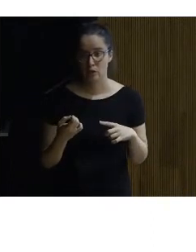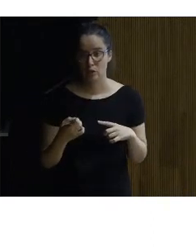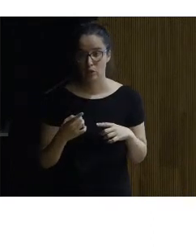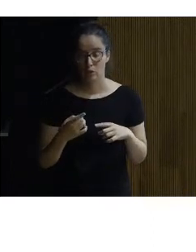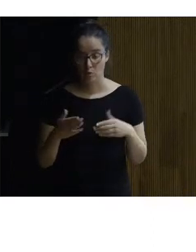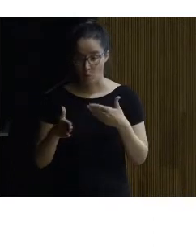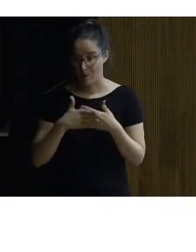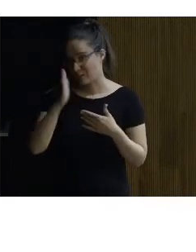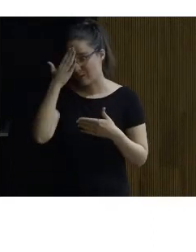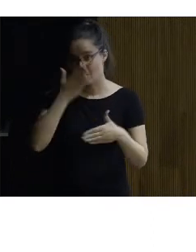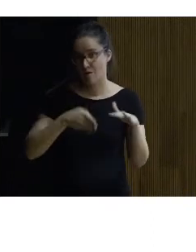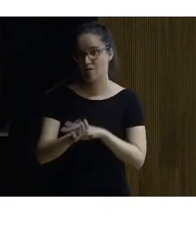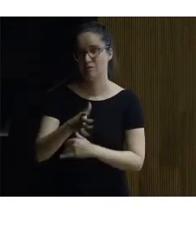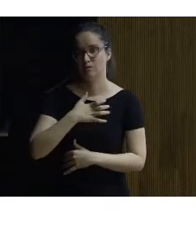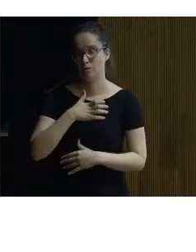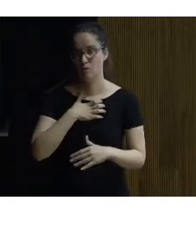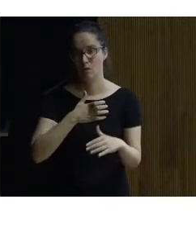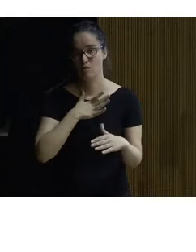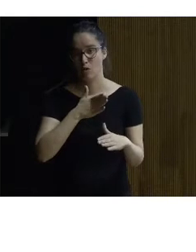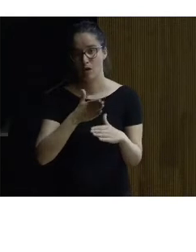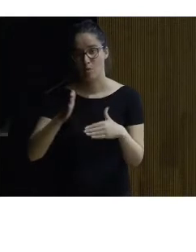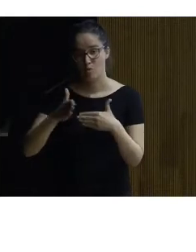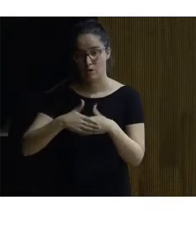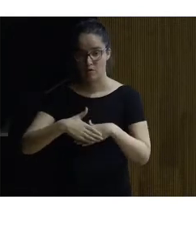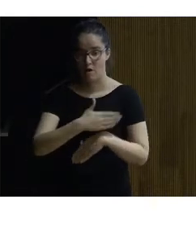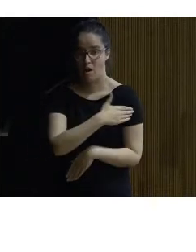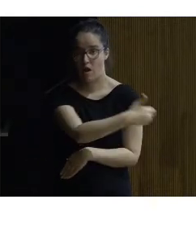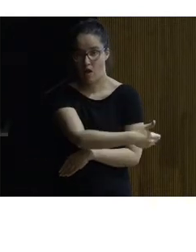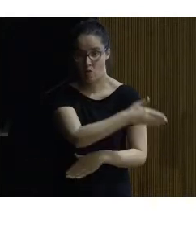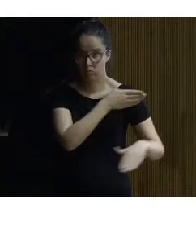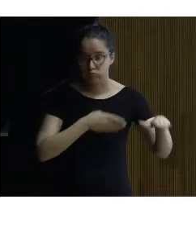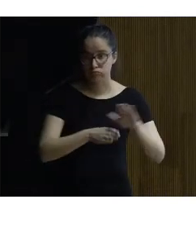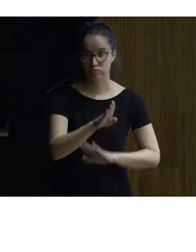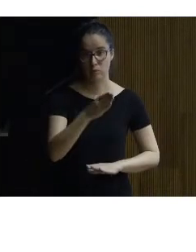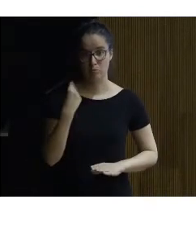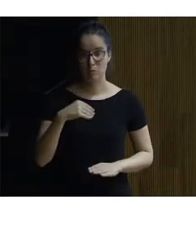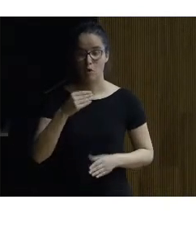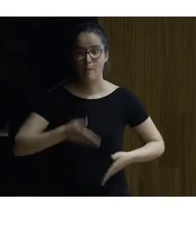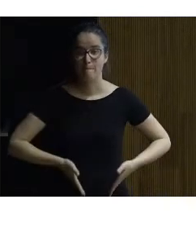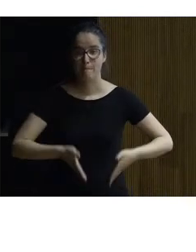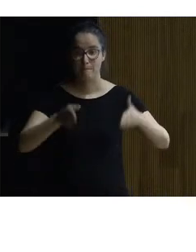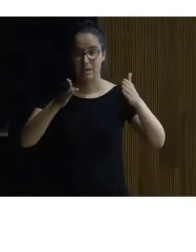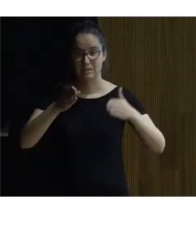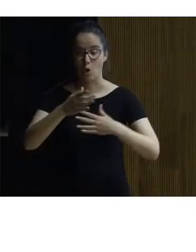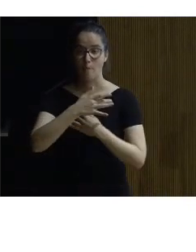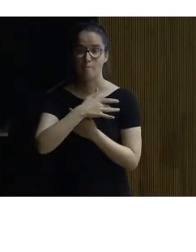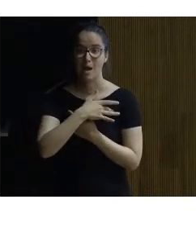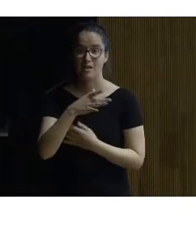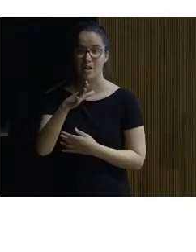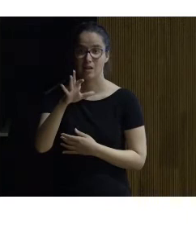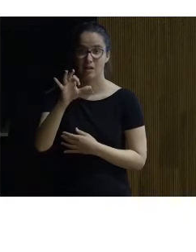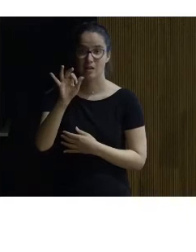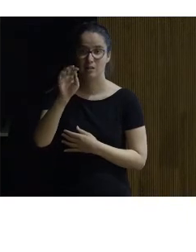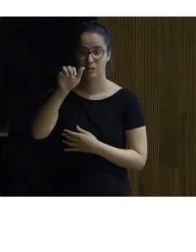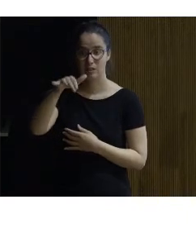por esta puerta principal se entró por la puerta lateral que es esta entrada al paseo María Cristina pero